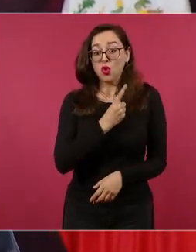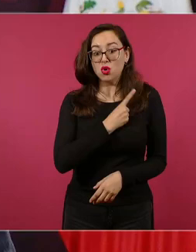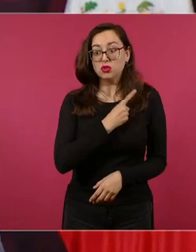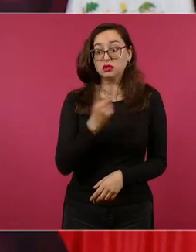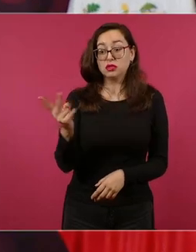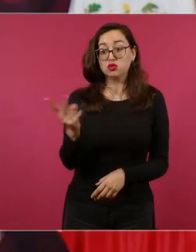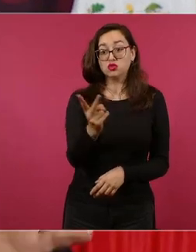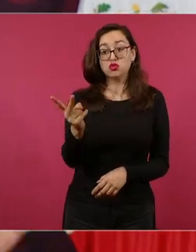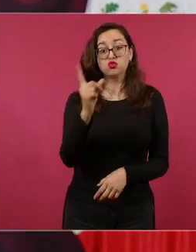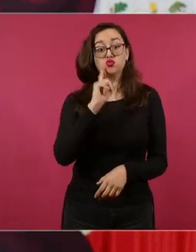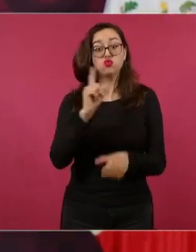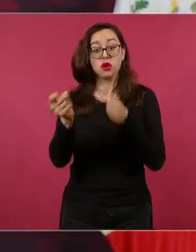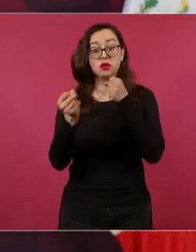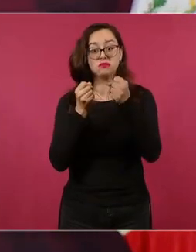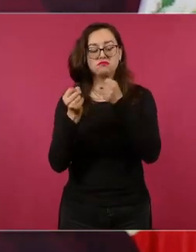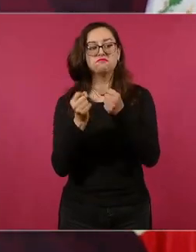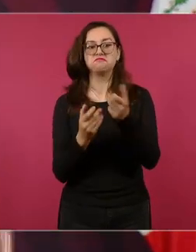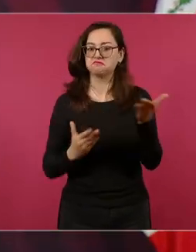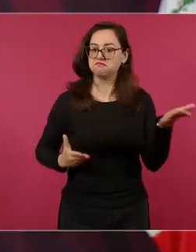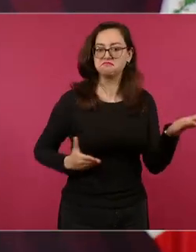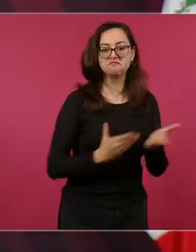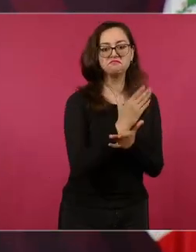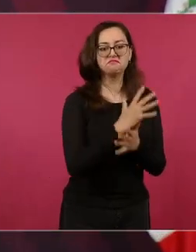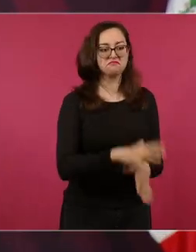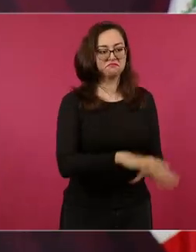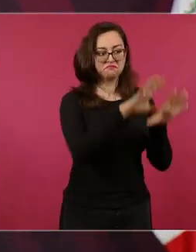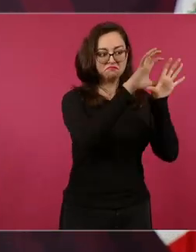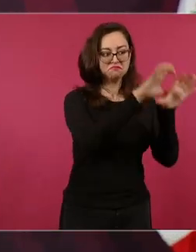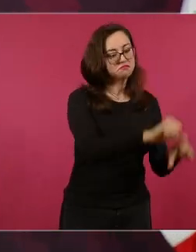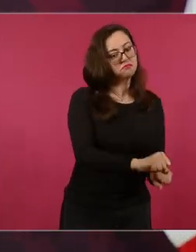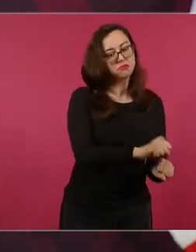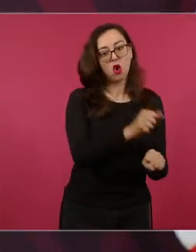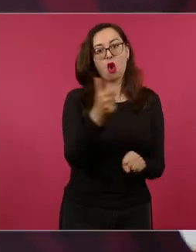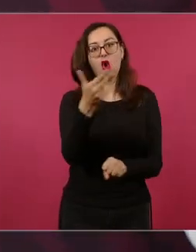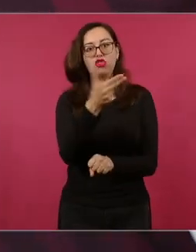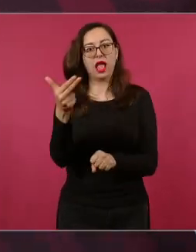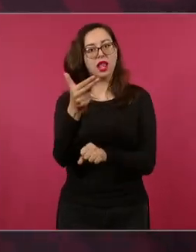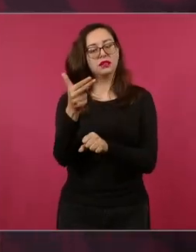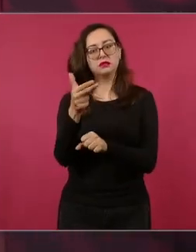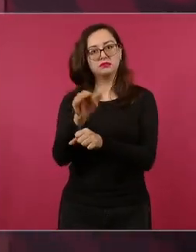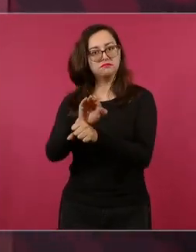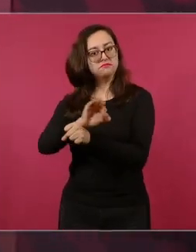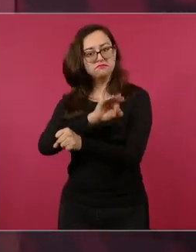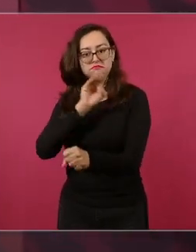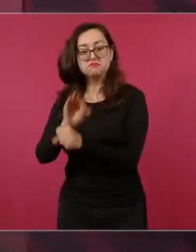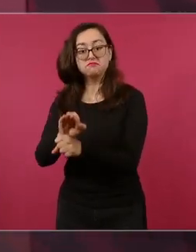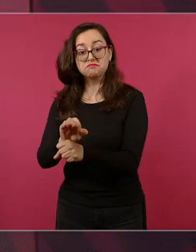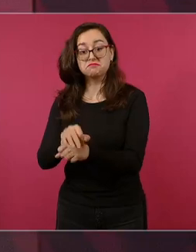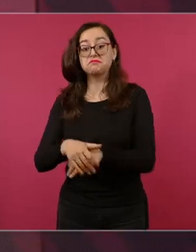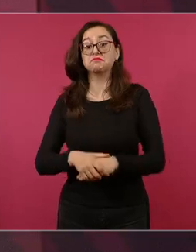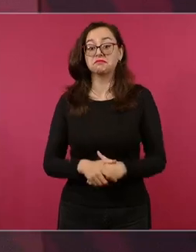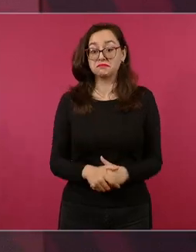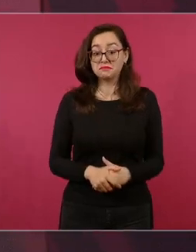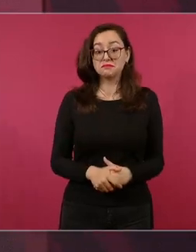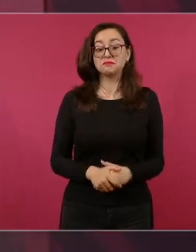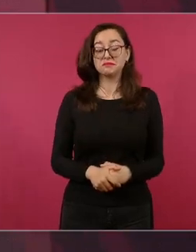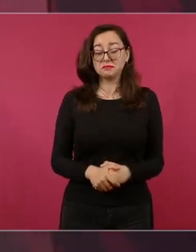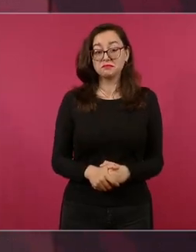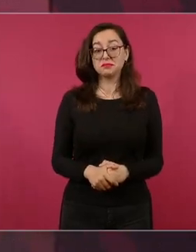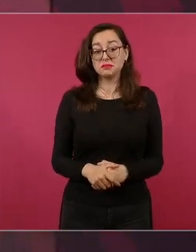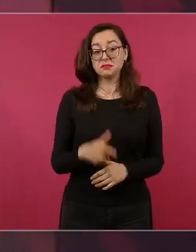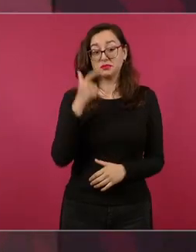eso es lo único que me acuerdo de las mujeres periodistas por eso